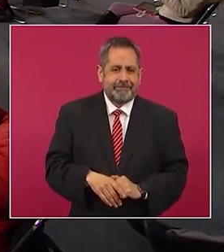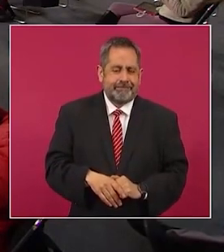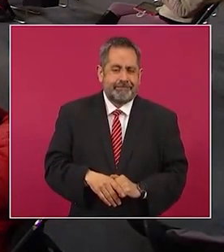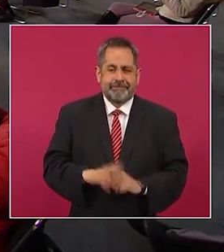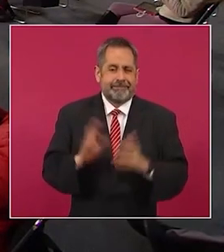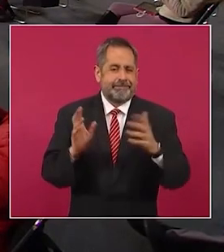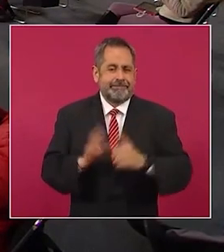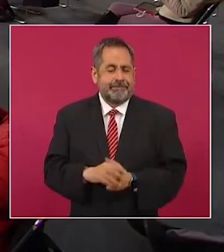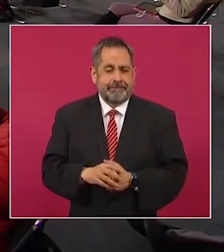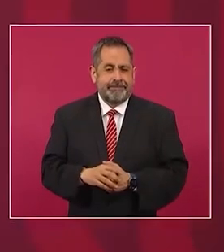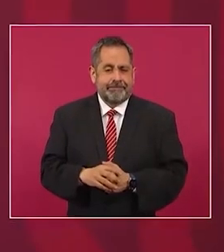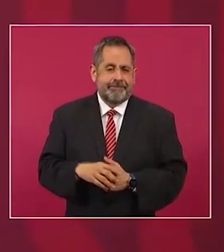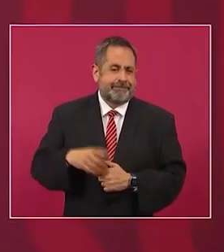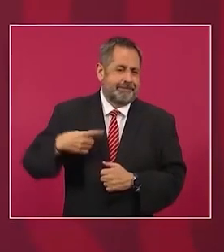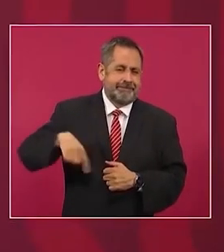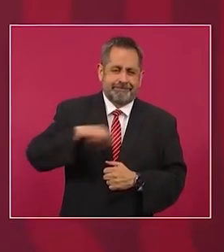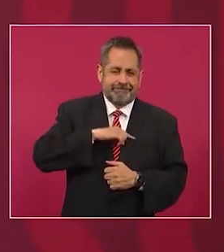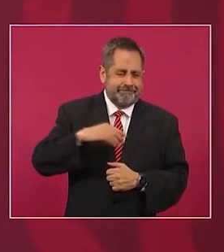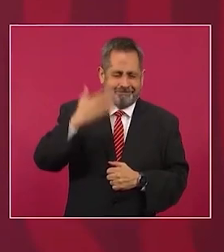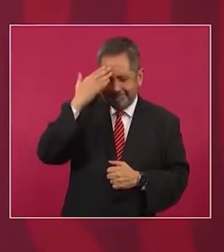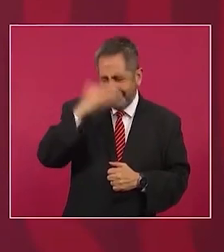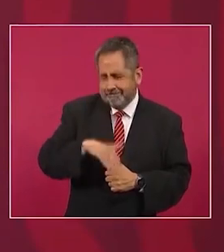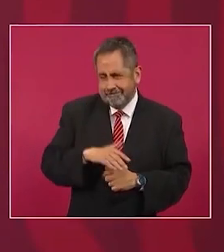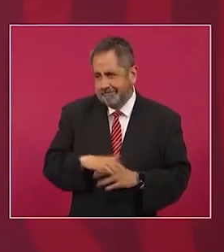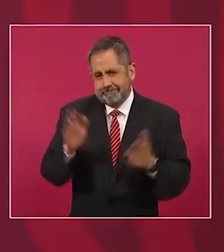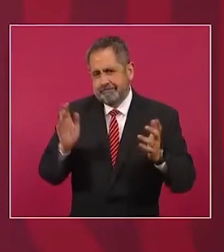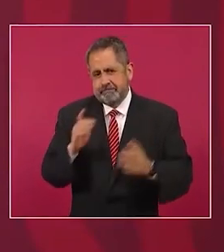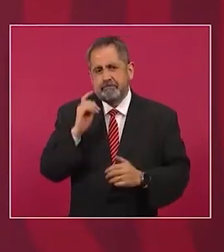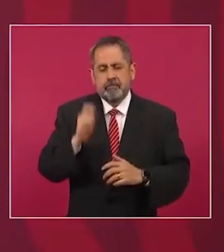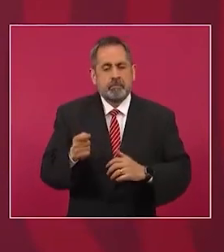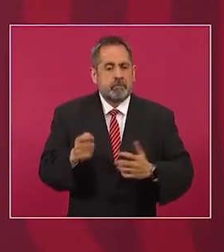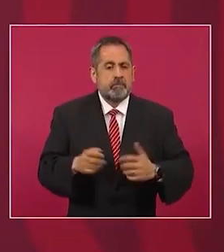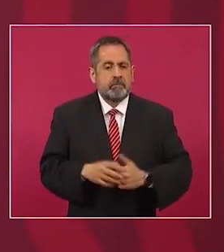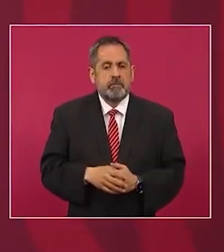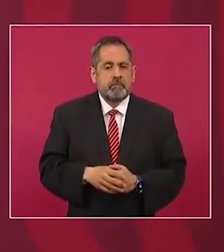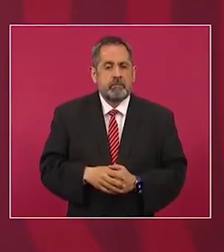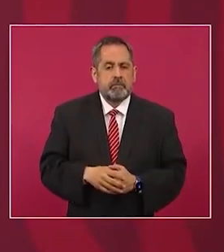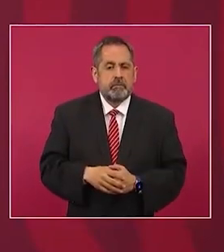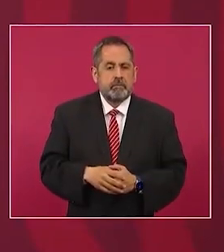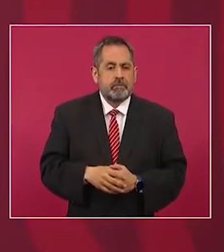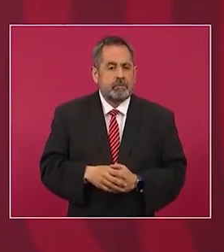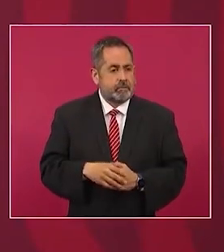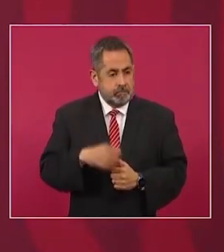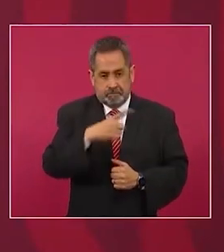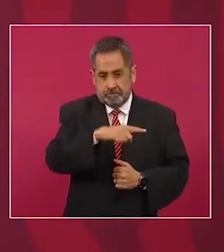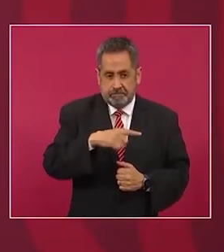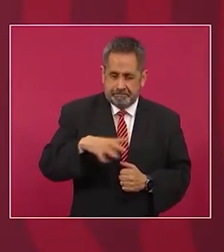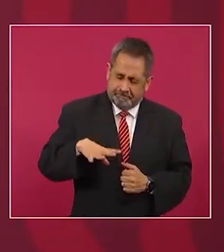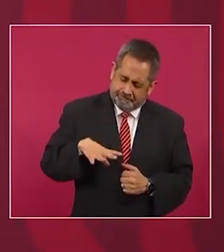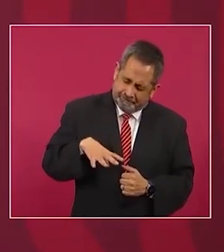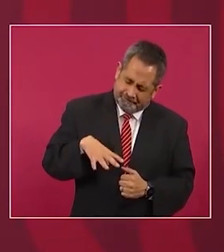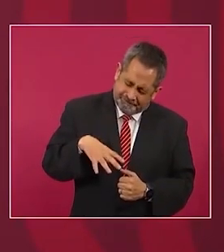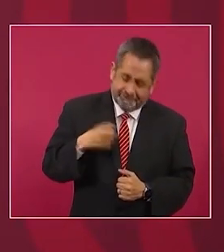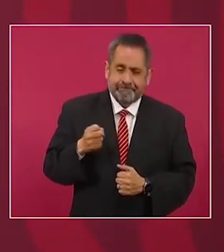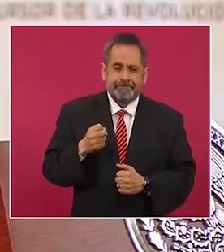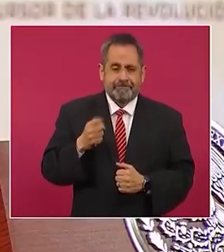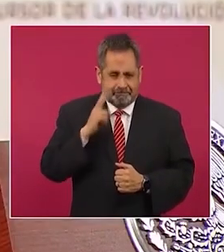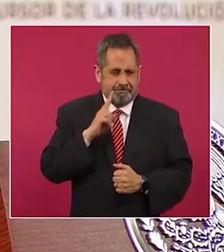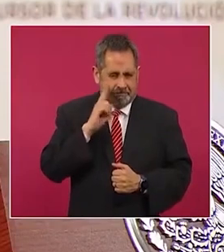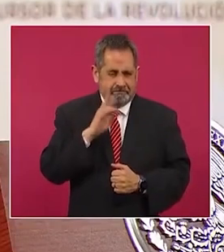Ya todos sabemos que si se hace un esfuerzo de parte de